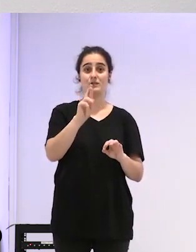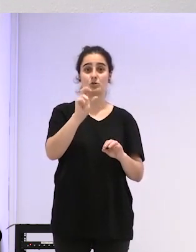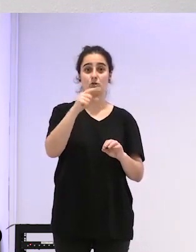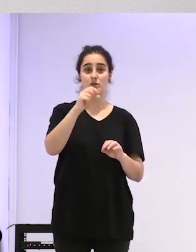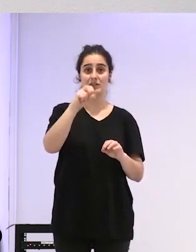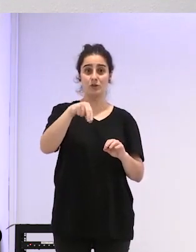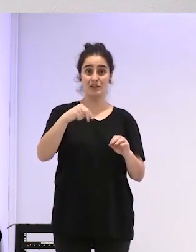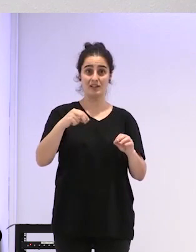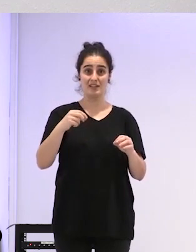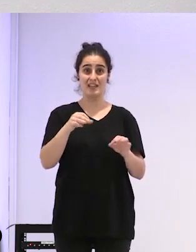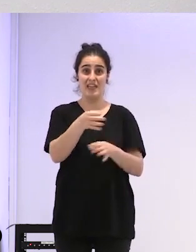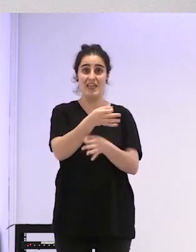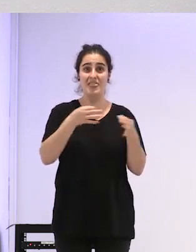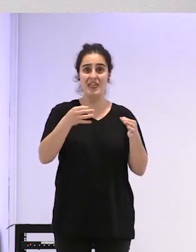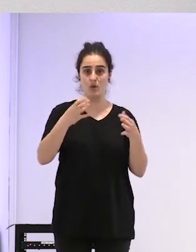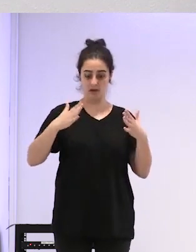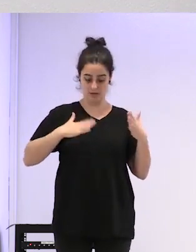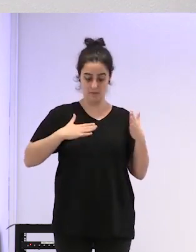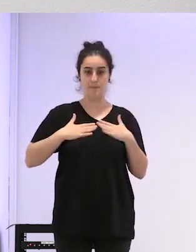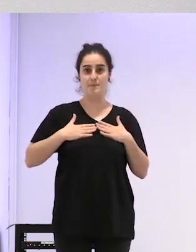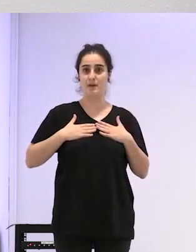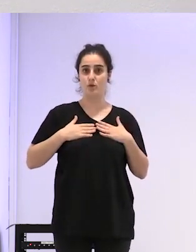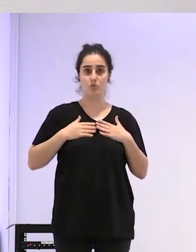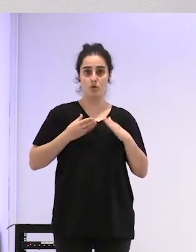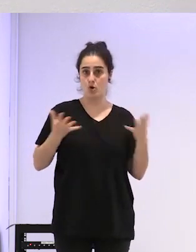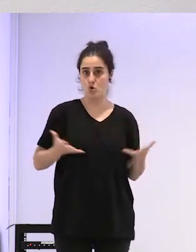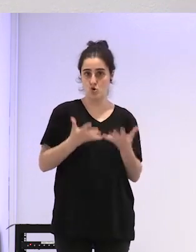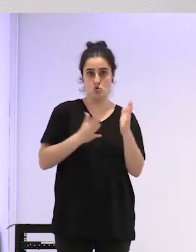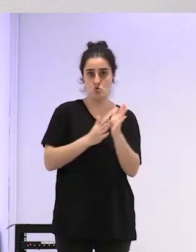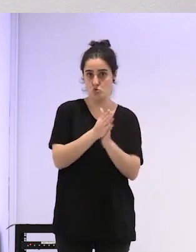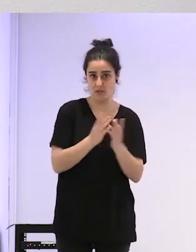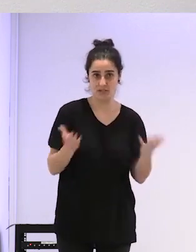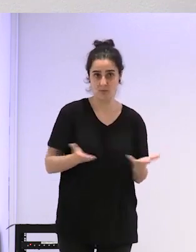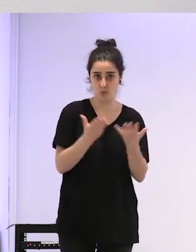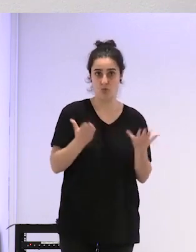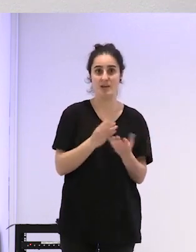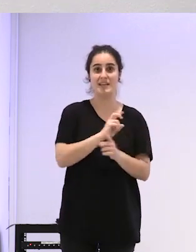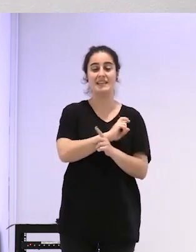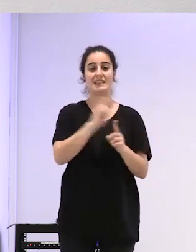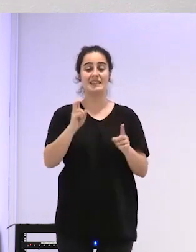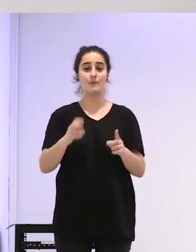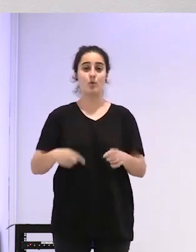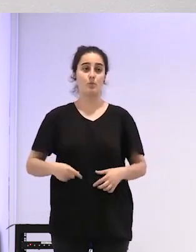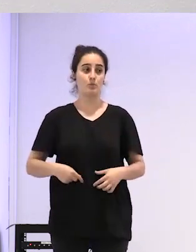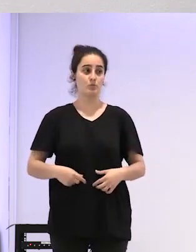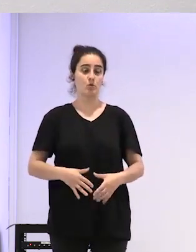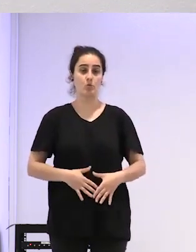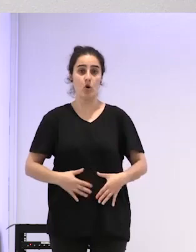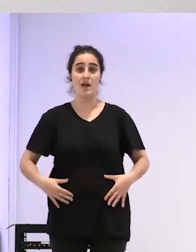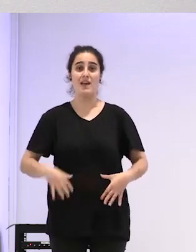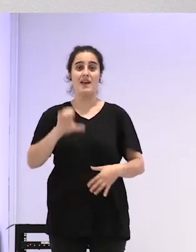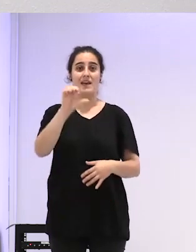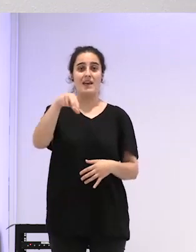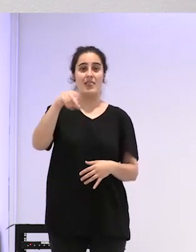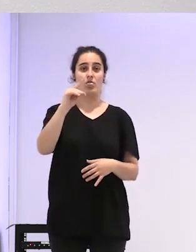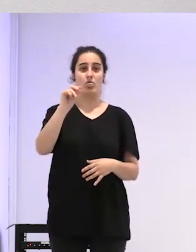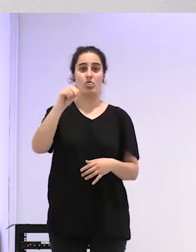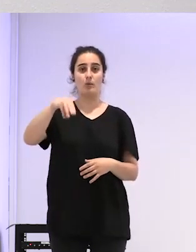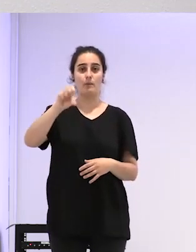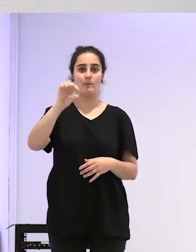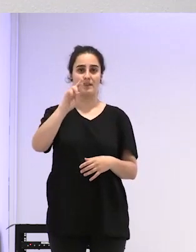estimula las células mamarias y tampoco estimula las células del endometrio que es lo que produce la regla por lo tanto